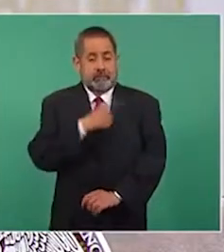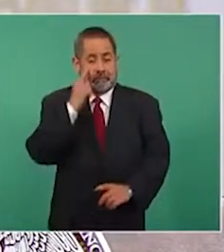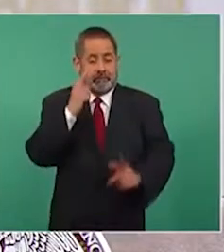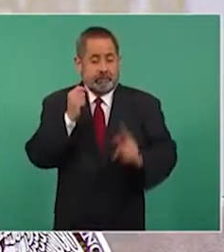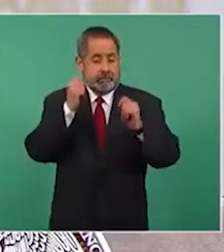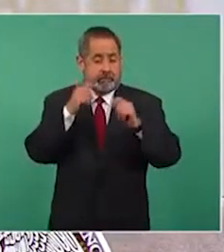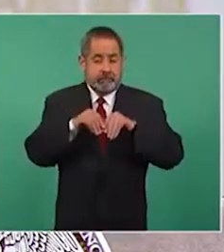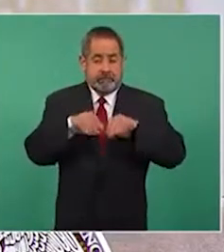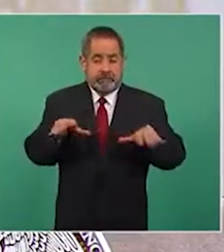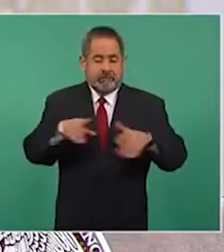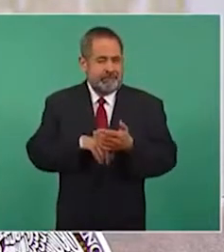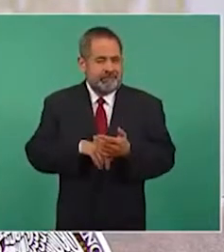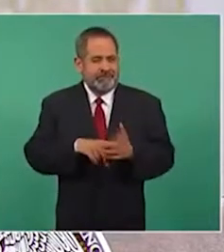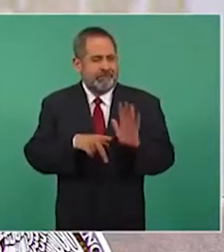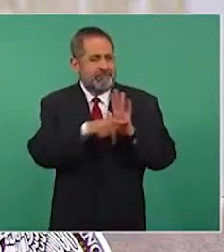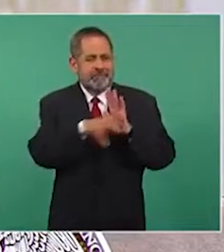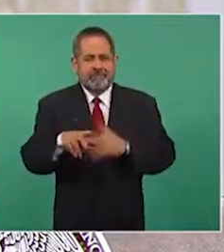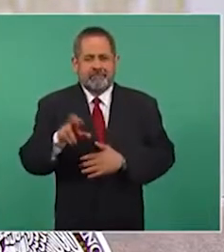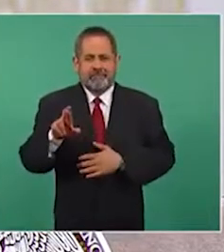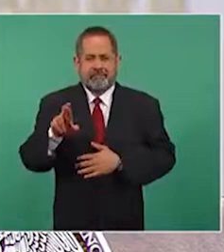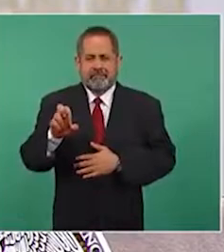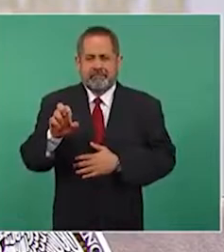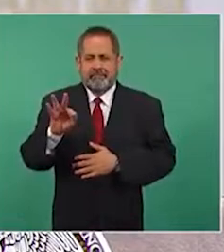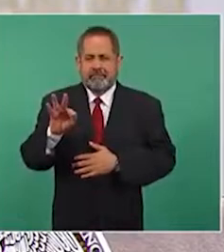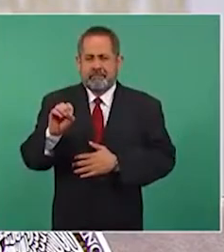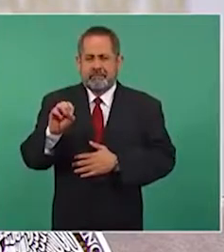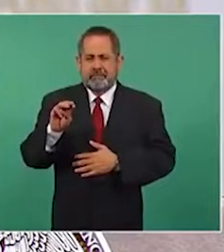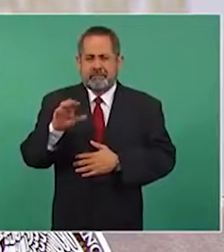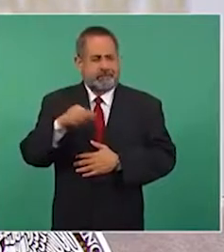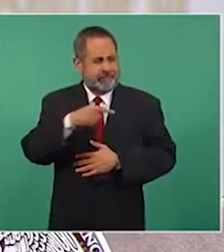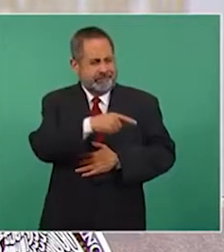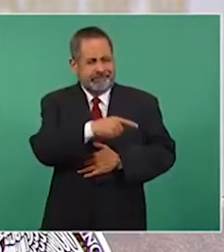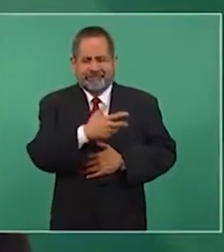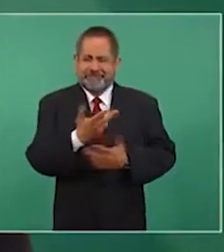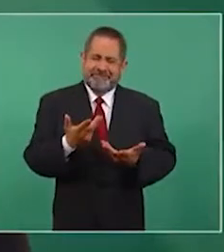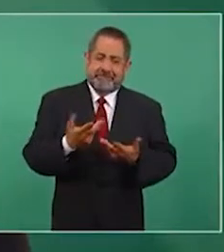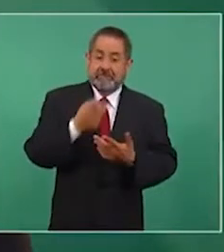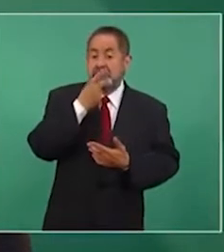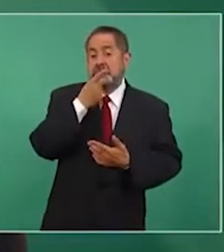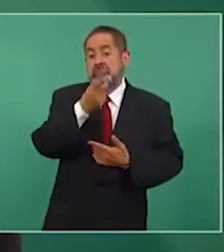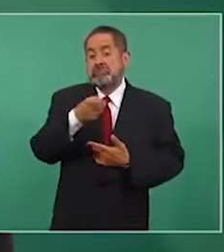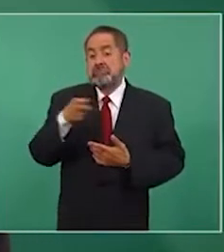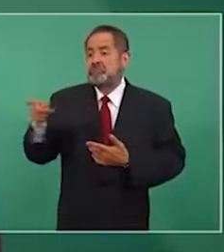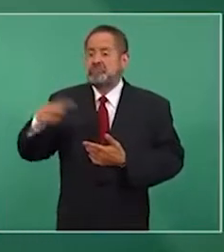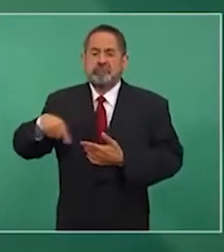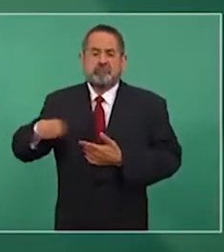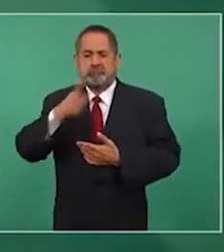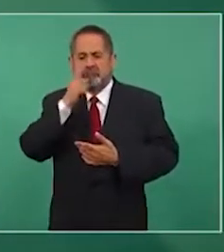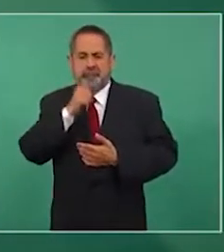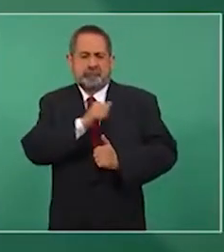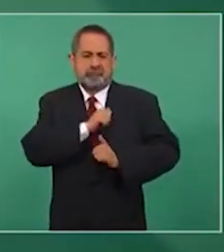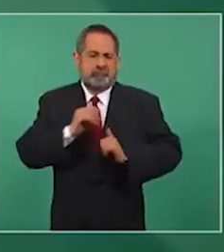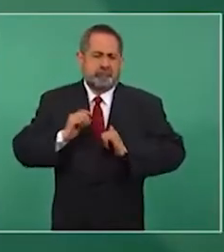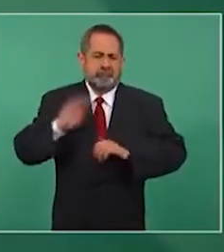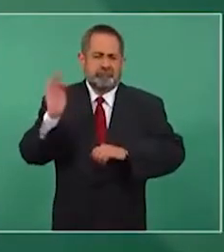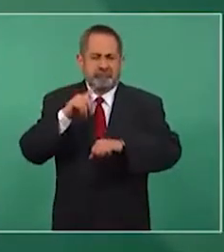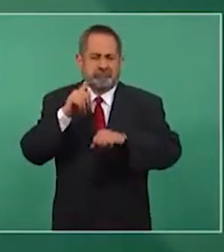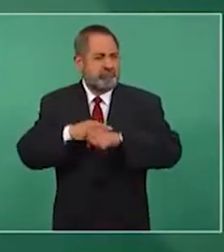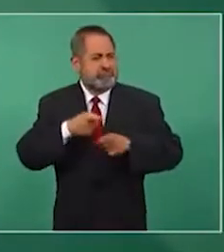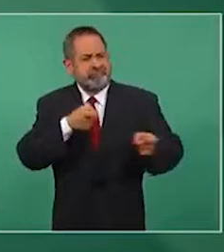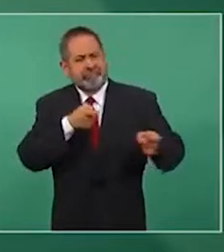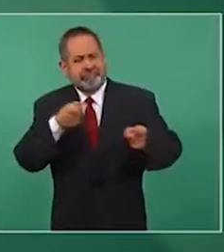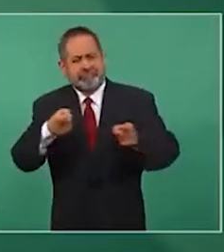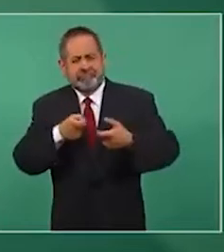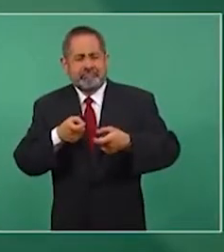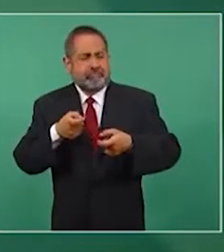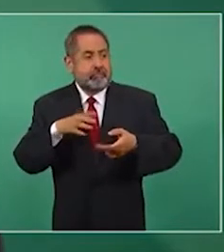falsa del diario Reforma era que policías estatales y fuerzas federales dispararon armas de fuego en contra de los trabajadores